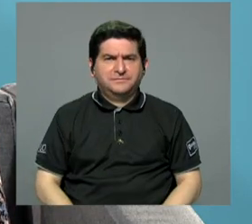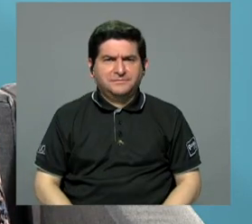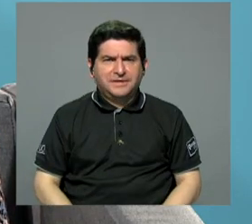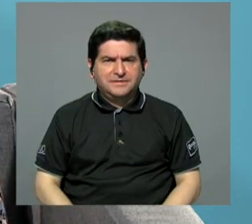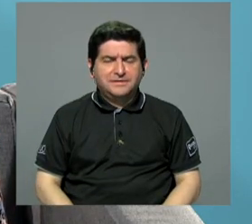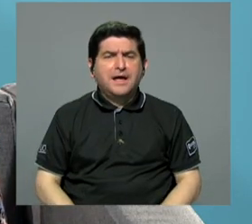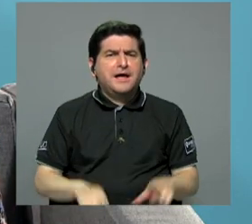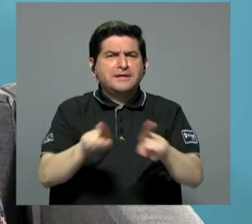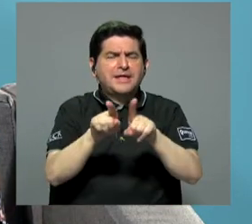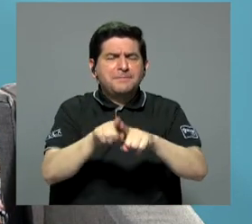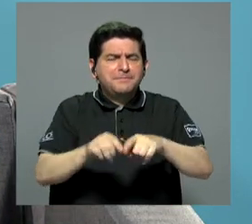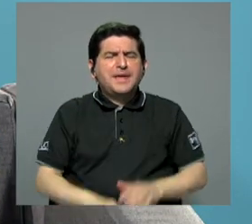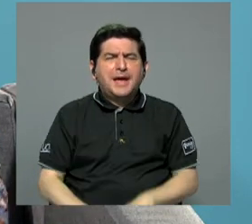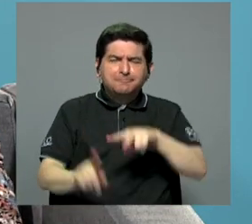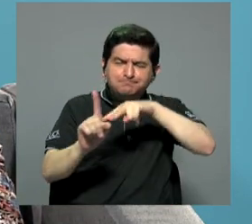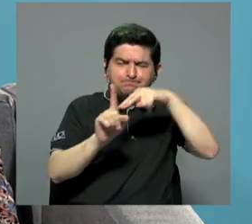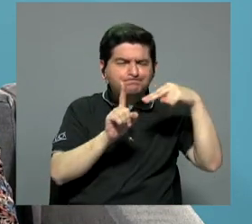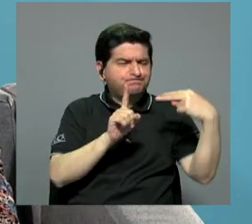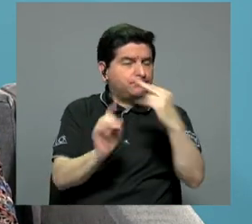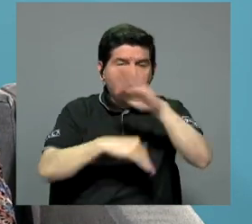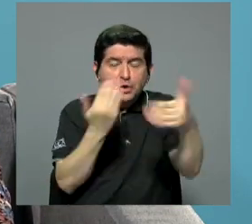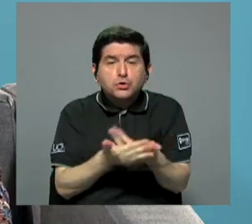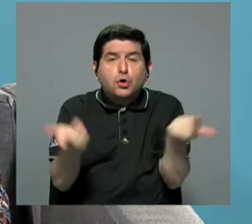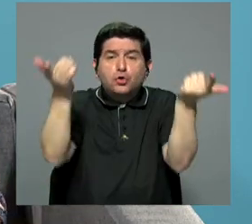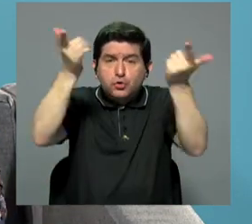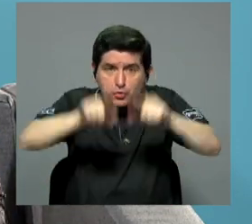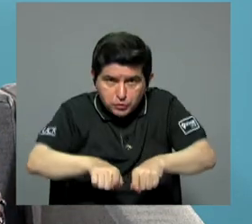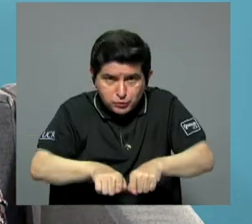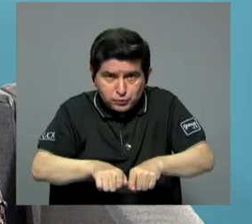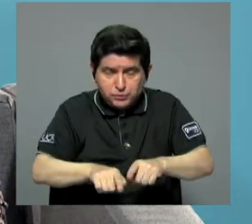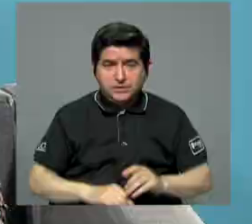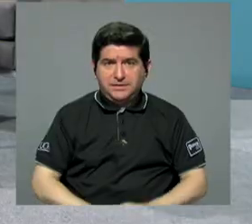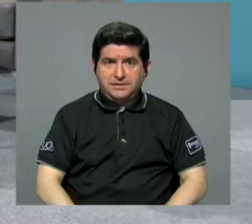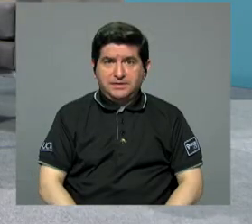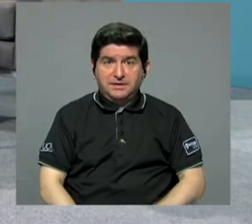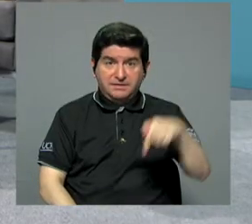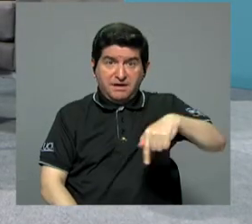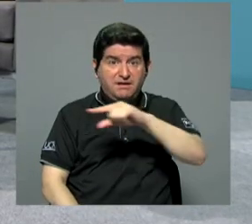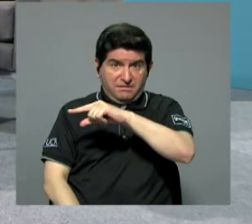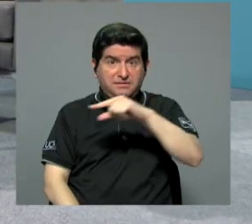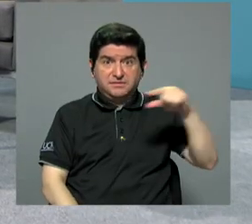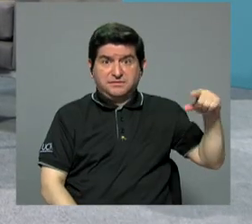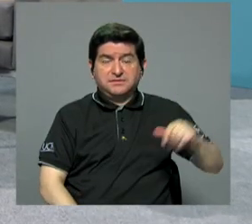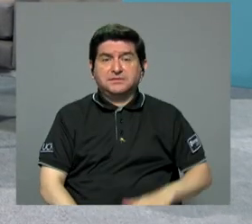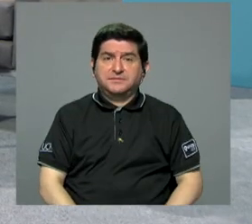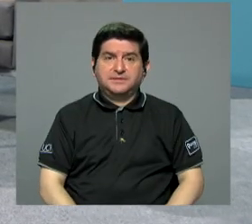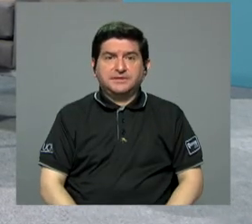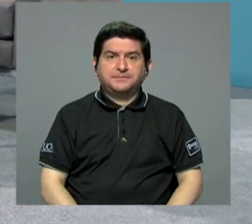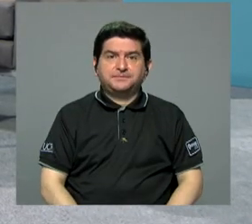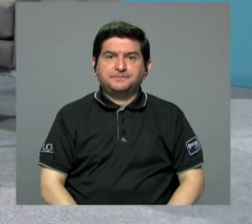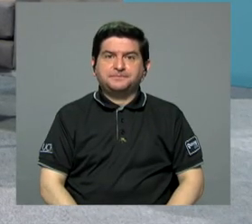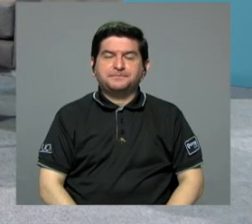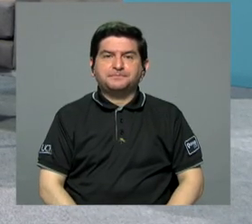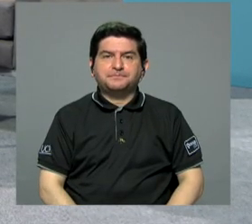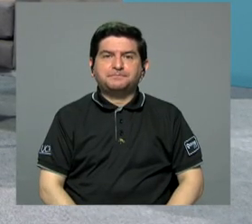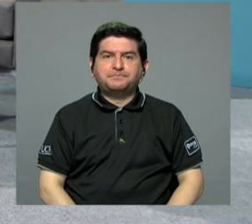porque además nos pone en perspectiva de verdad todo lo que ha acontecido esta semana. Y bueno, ha sido